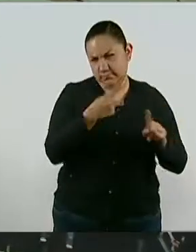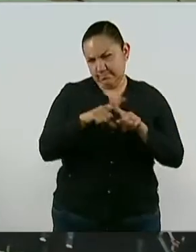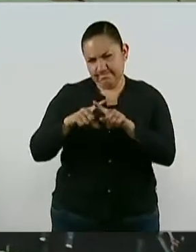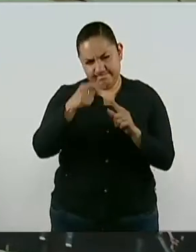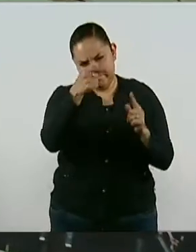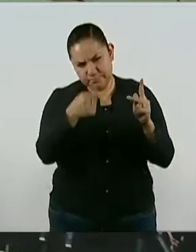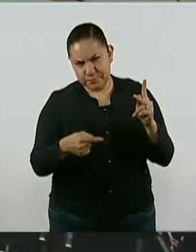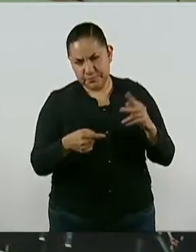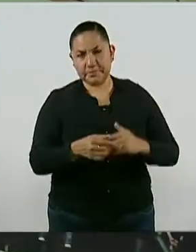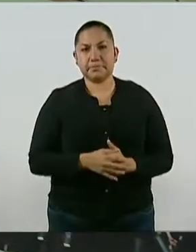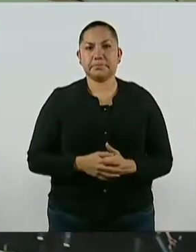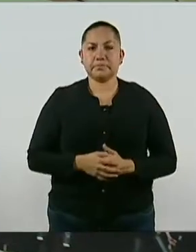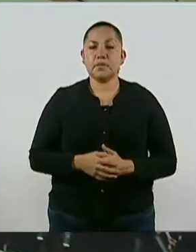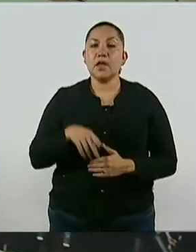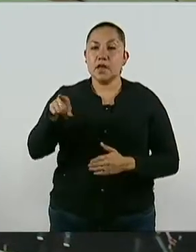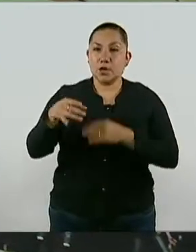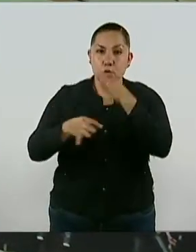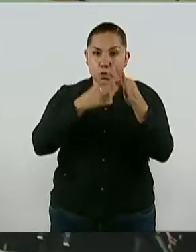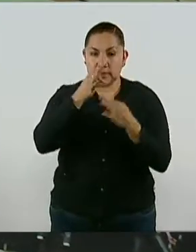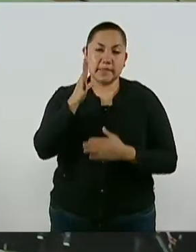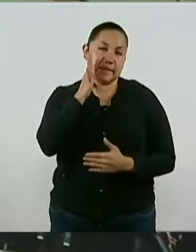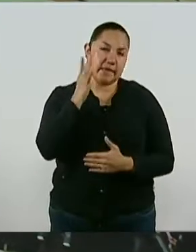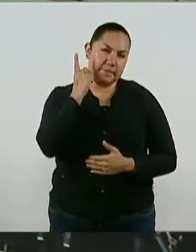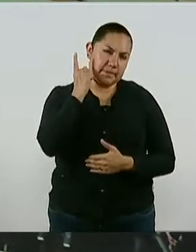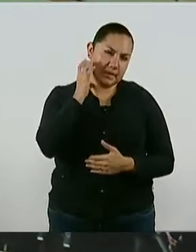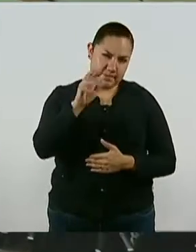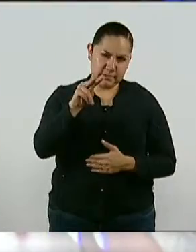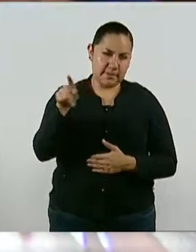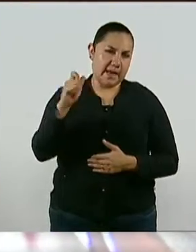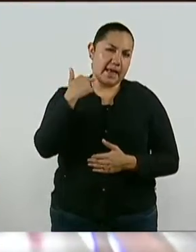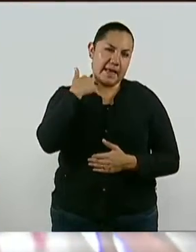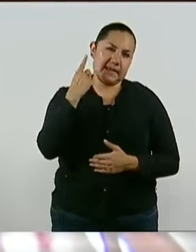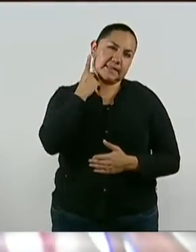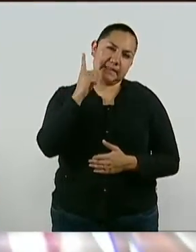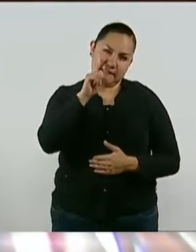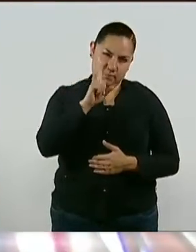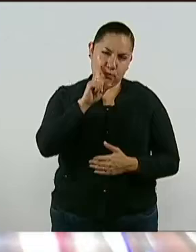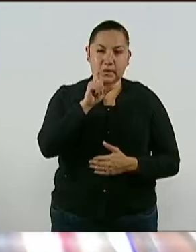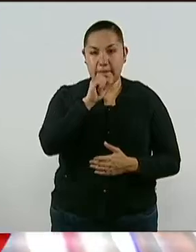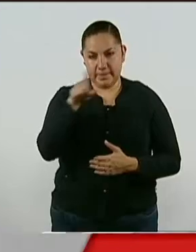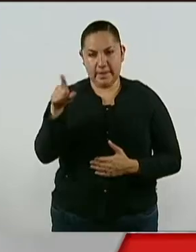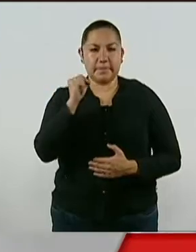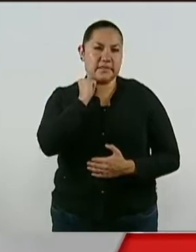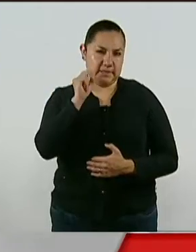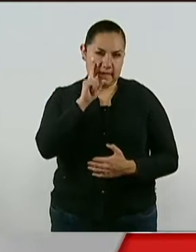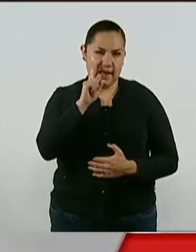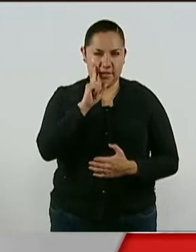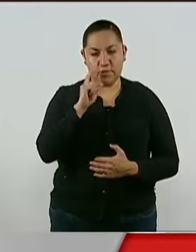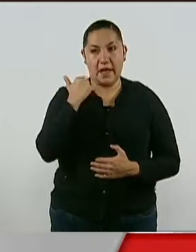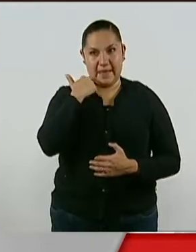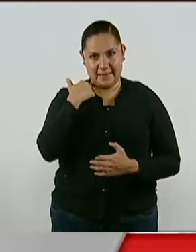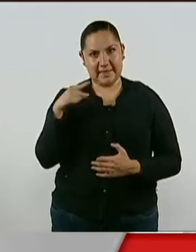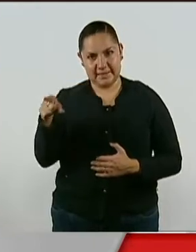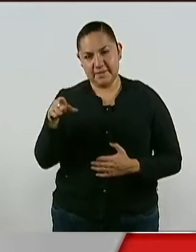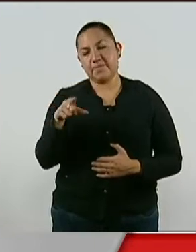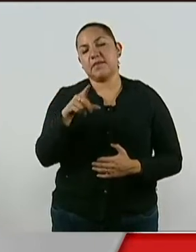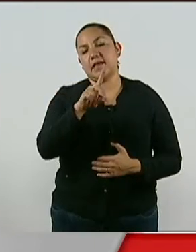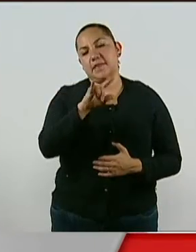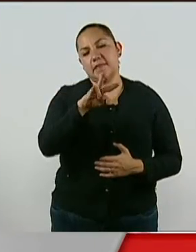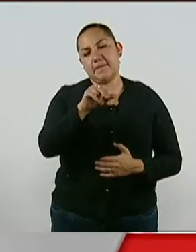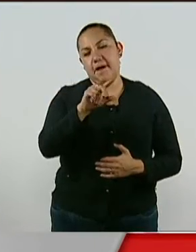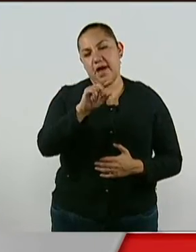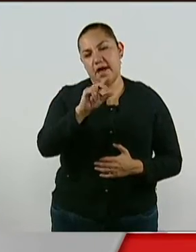En entrevista con Noticias del Congreso, la exdiputada y senadora integrante del colectivo 50 más 1, Viva Adamira